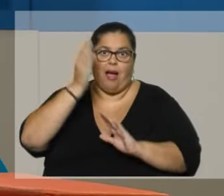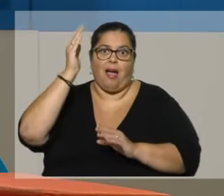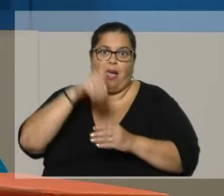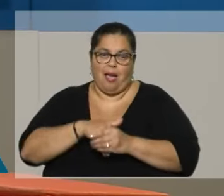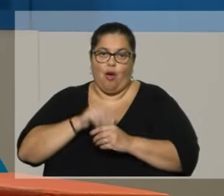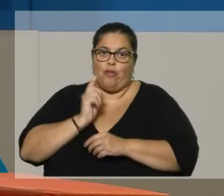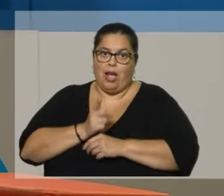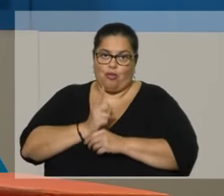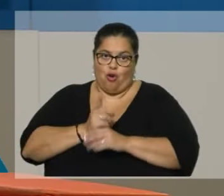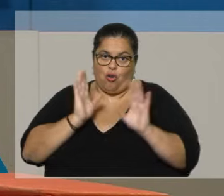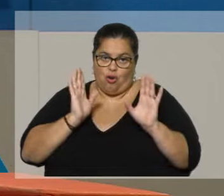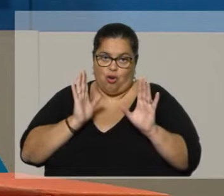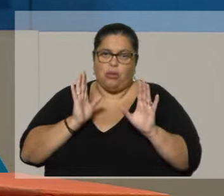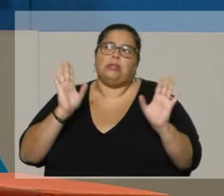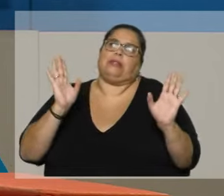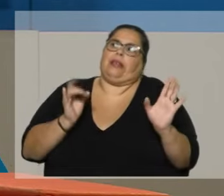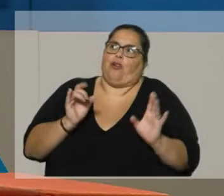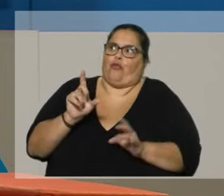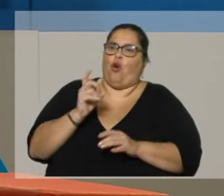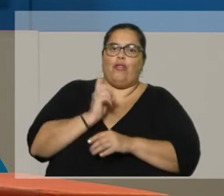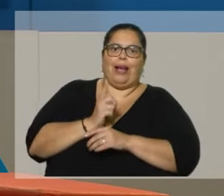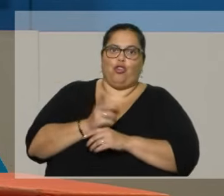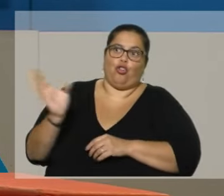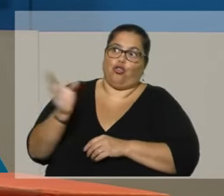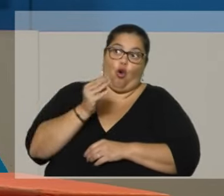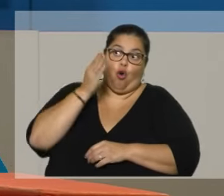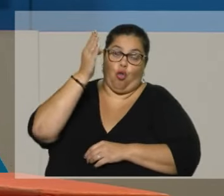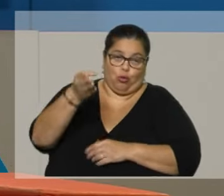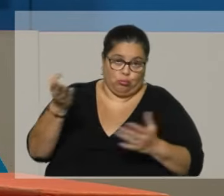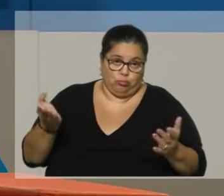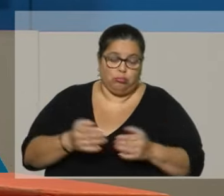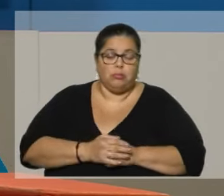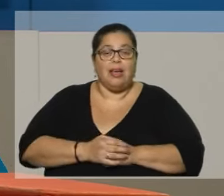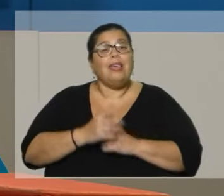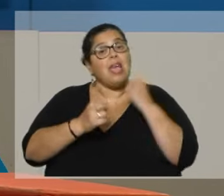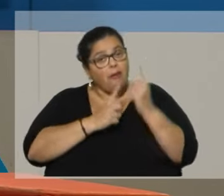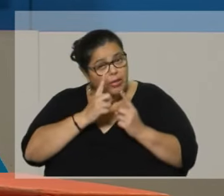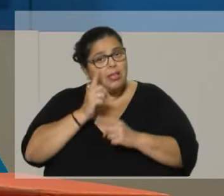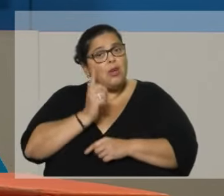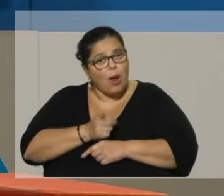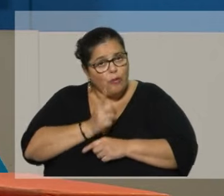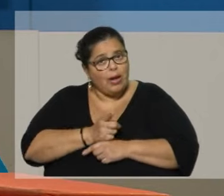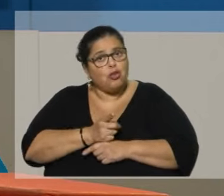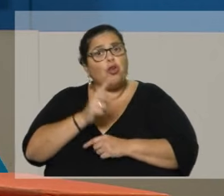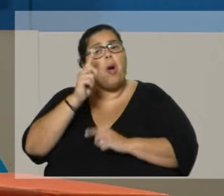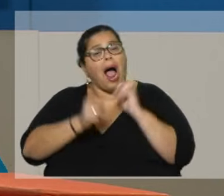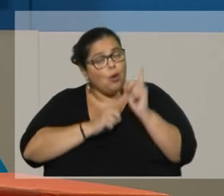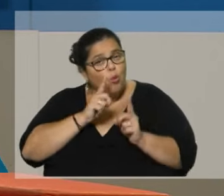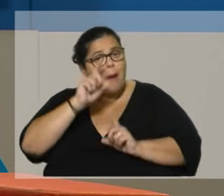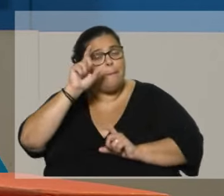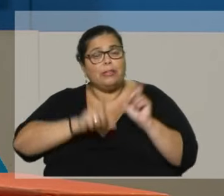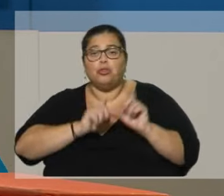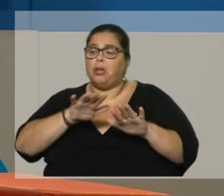obligatorio y hay que ir, además. Sí, cuando es obligatorio van todos los ciudadanos, ¿no? Porque es obligatorio. Y aún siendo obligatorio, hay una gran franja de